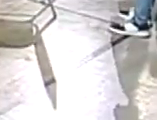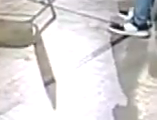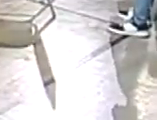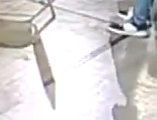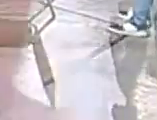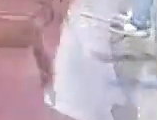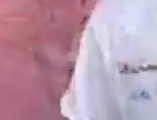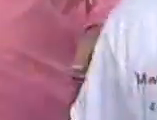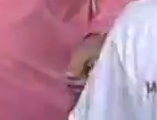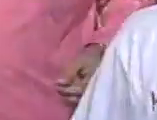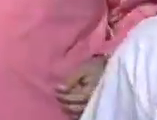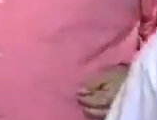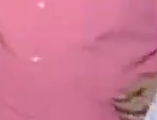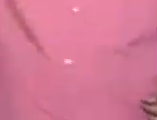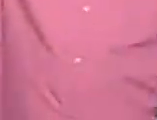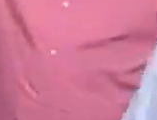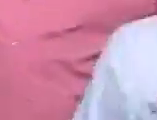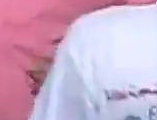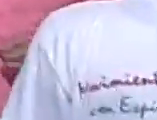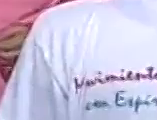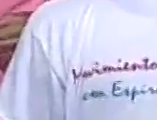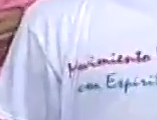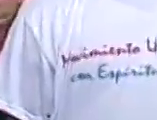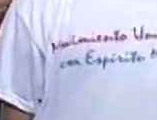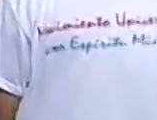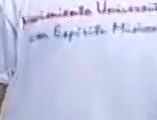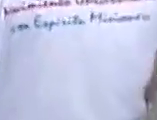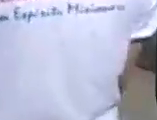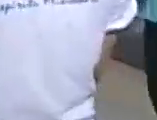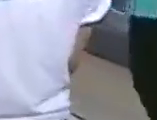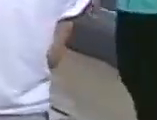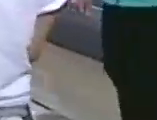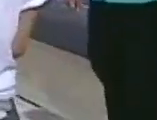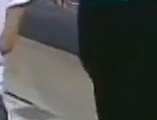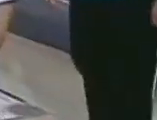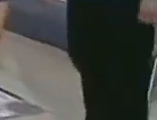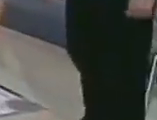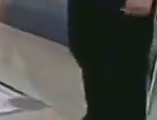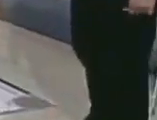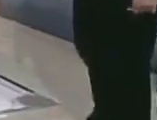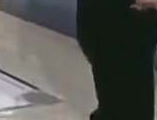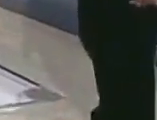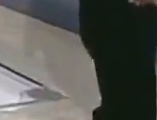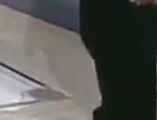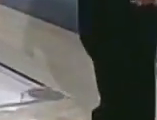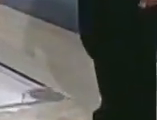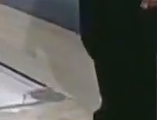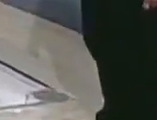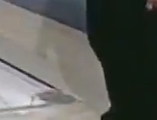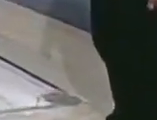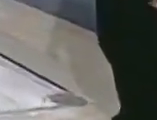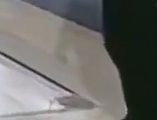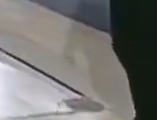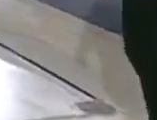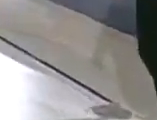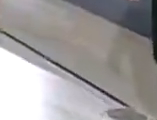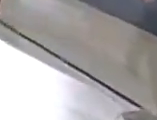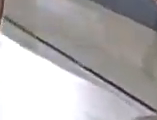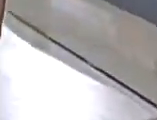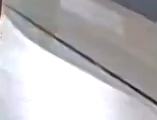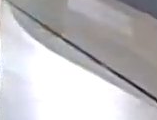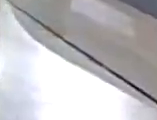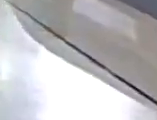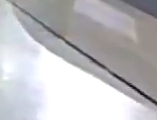academicistas y de segregación hasta entonces impuestos que apuntaban a la privatización de la educación superior.